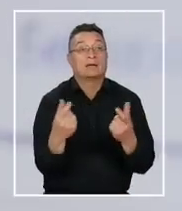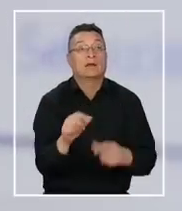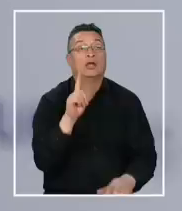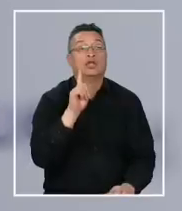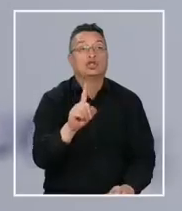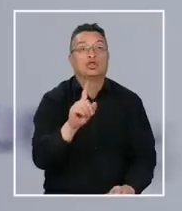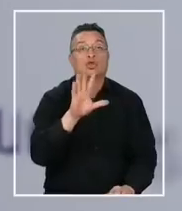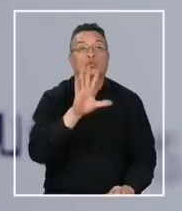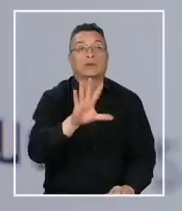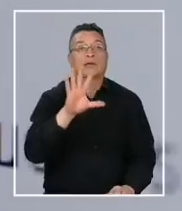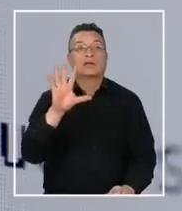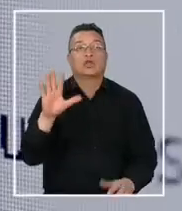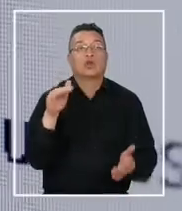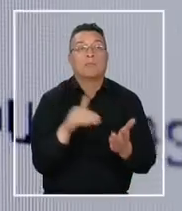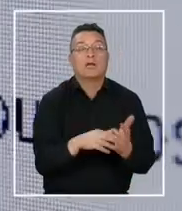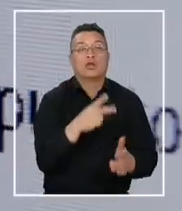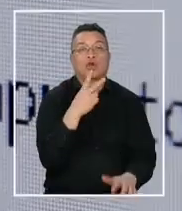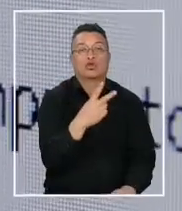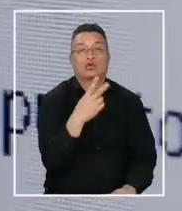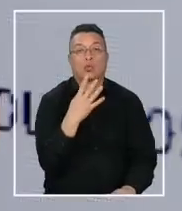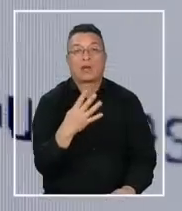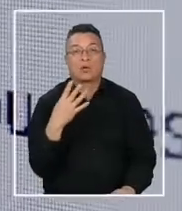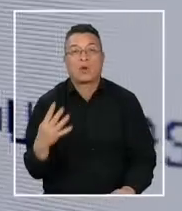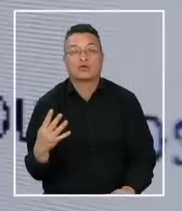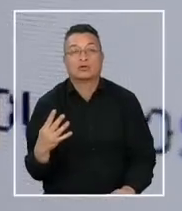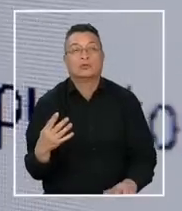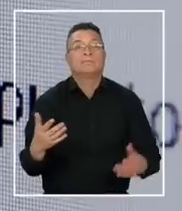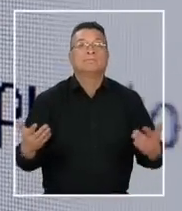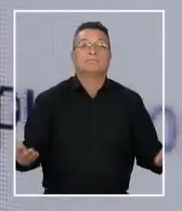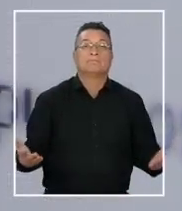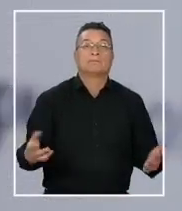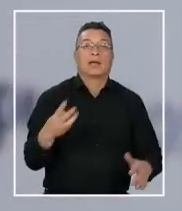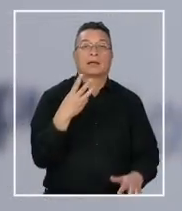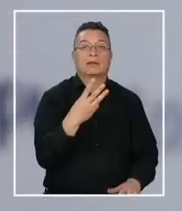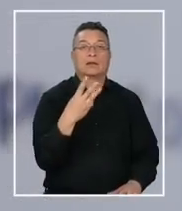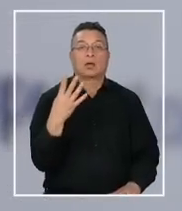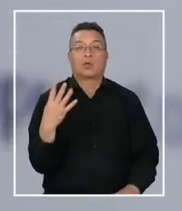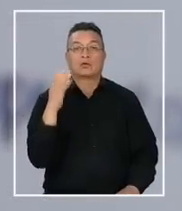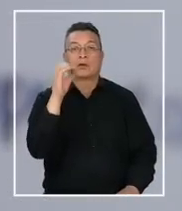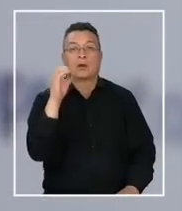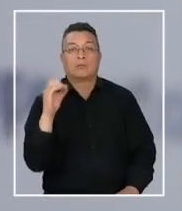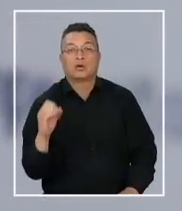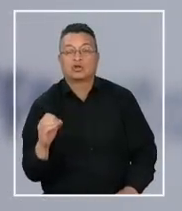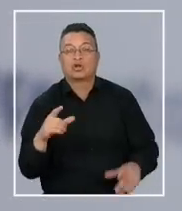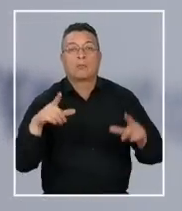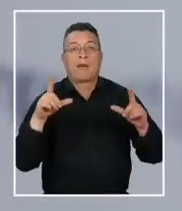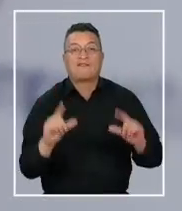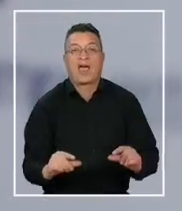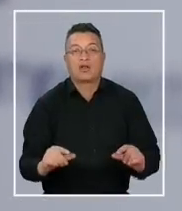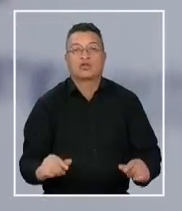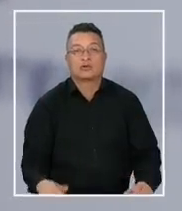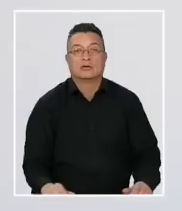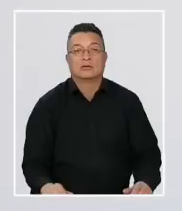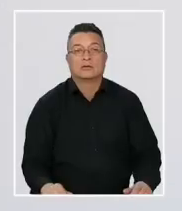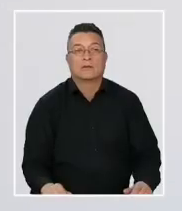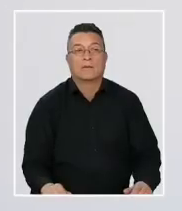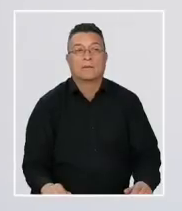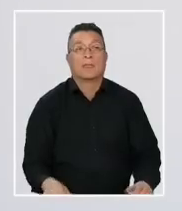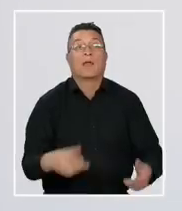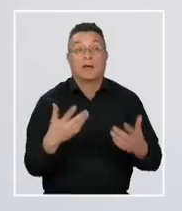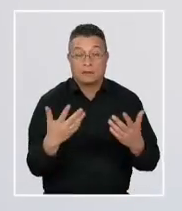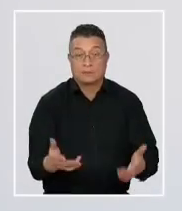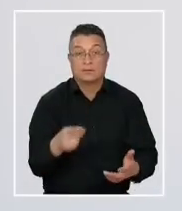155.244, o sea, un 34% más barato. Cabe